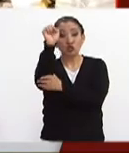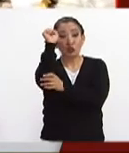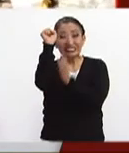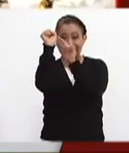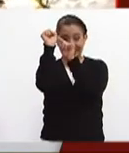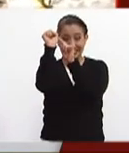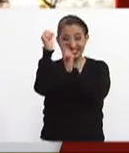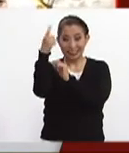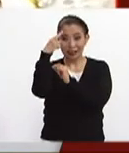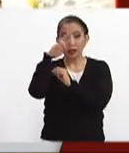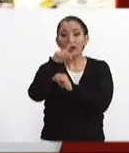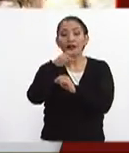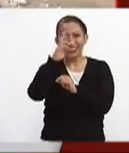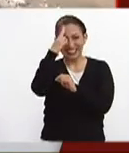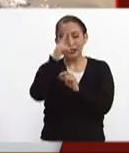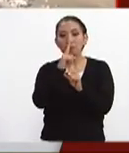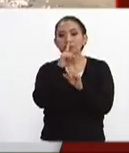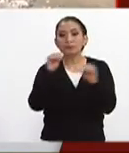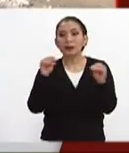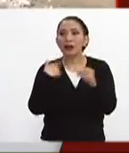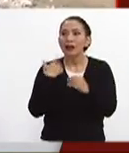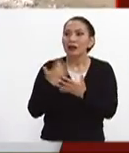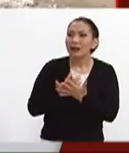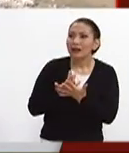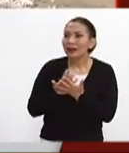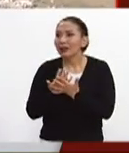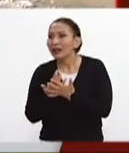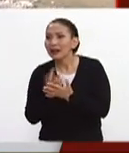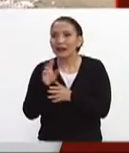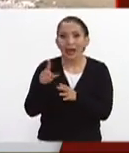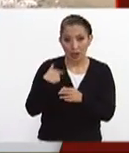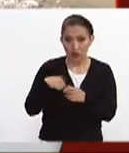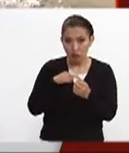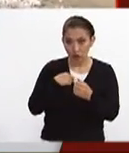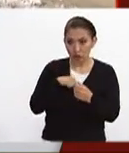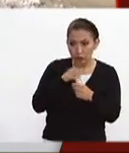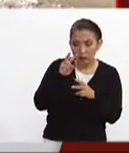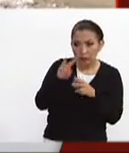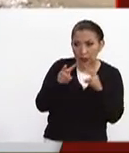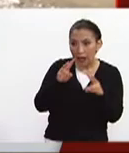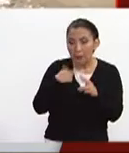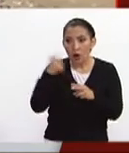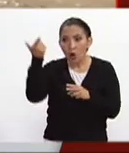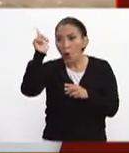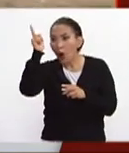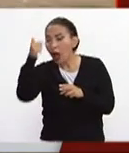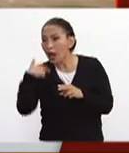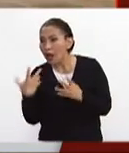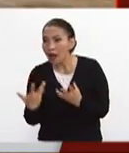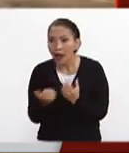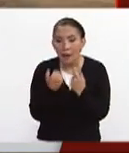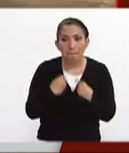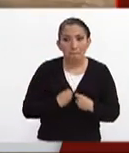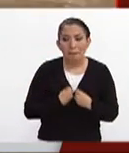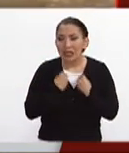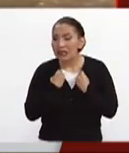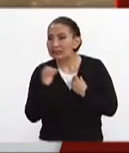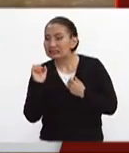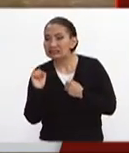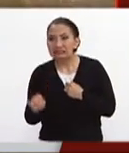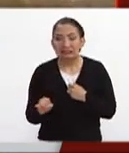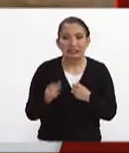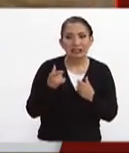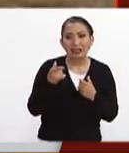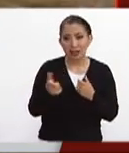puño cerrado que nos dio esperanza a muchas personas que estábamos aquí había la esperanza de que se recuperaran más personas con vida